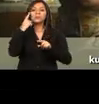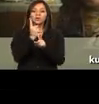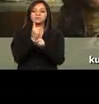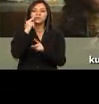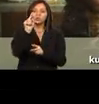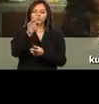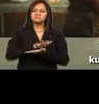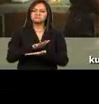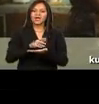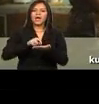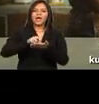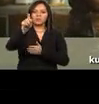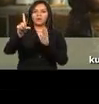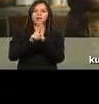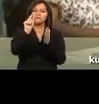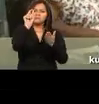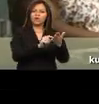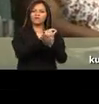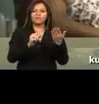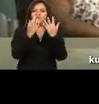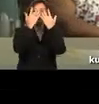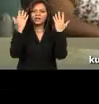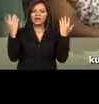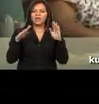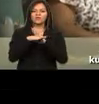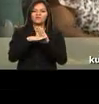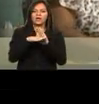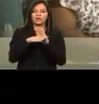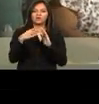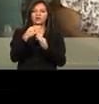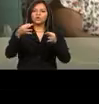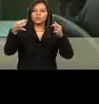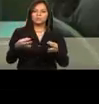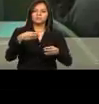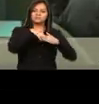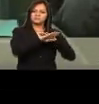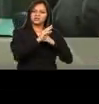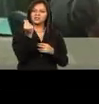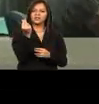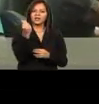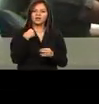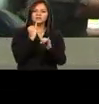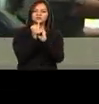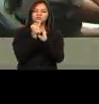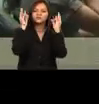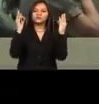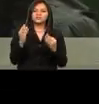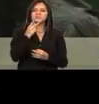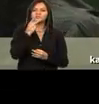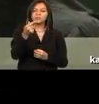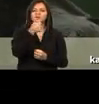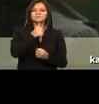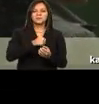o cooperativas. Por eso, para tu tranquilidad, se aprobó la ley que prohíbe los feriados bancarios y el congelamiento de tu dinero en